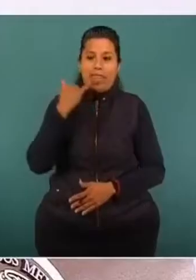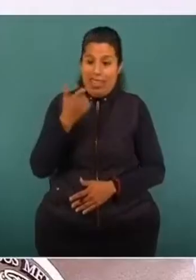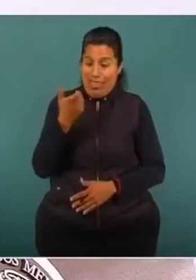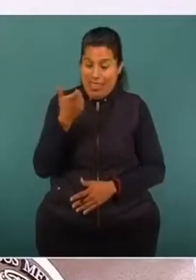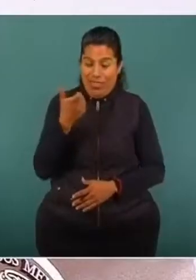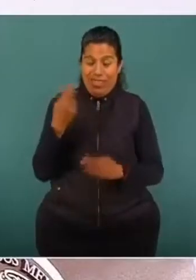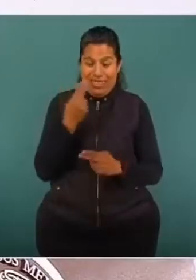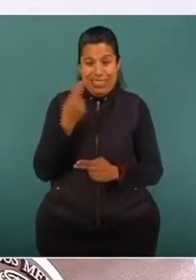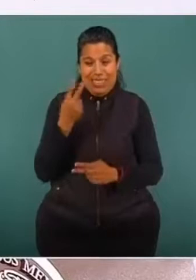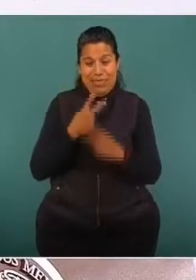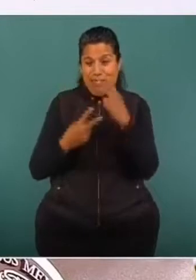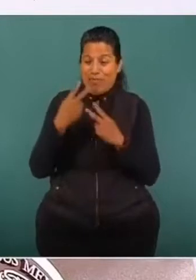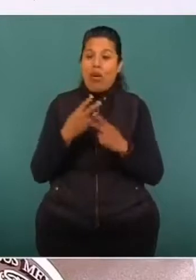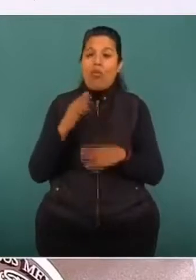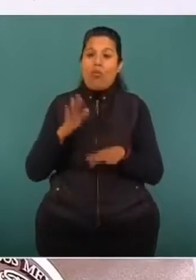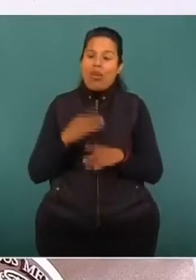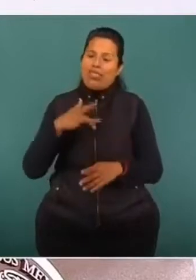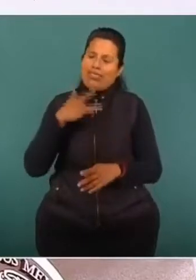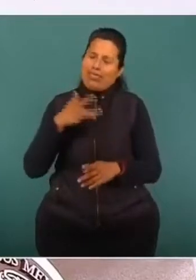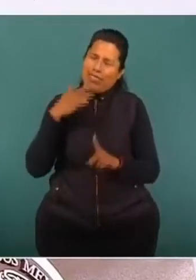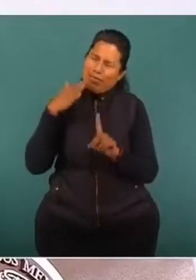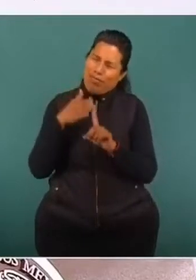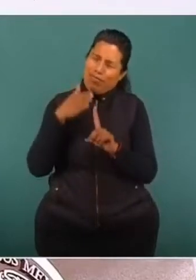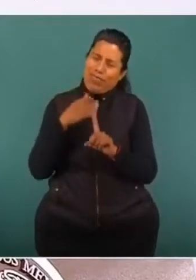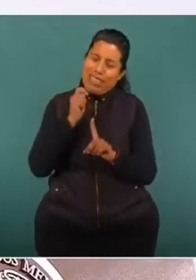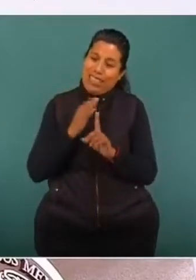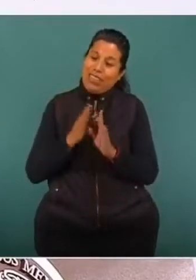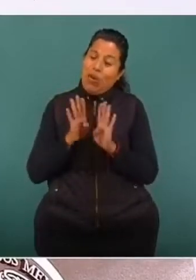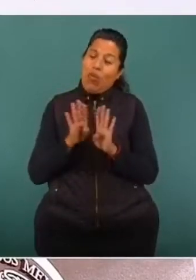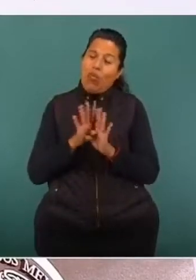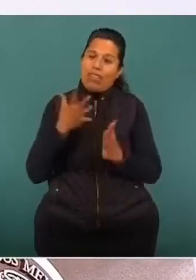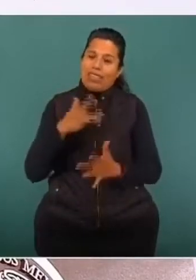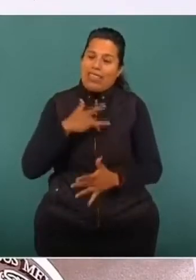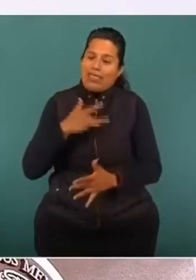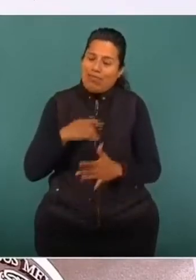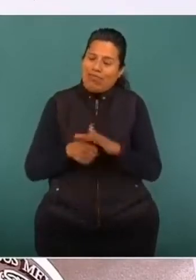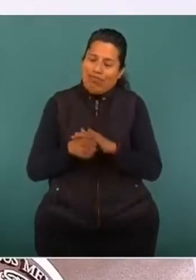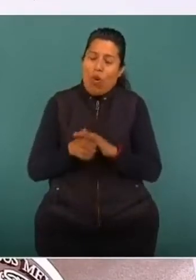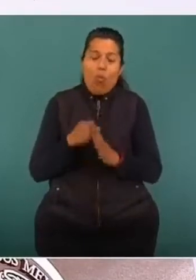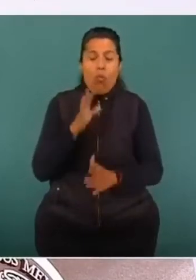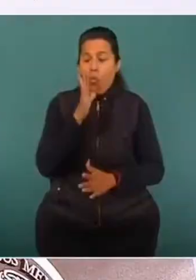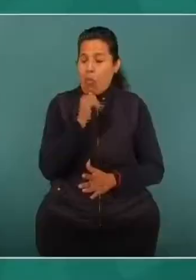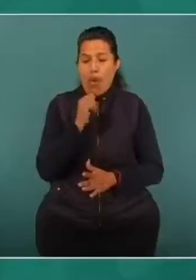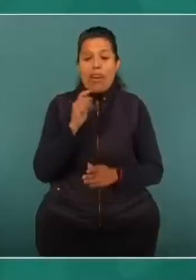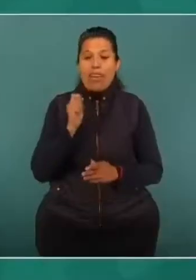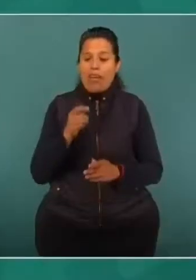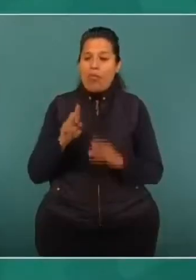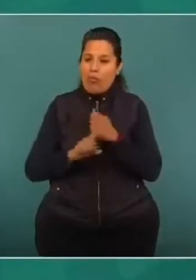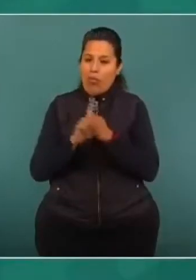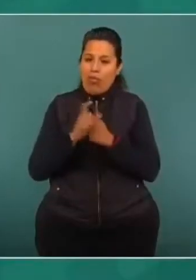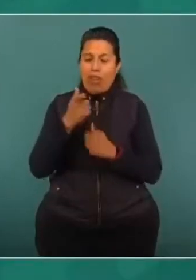es uno de los grandes retos y presiones que nosotros tenemos, por lo cual solicito a usted